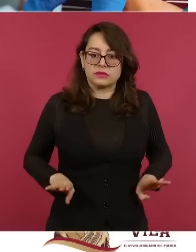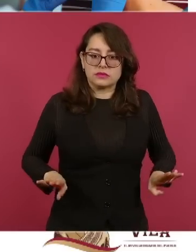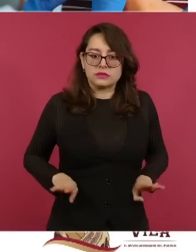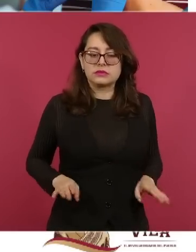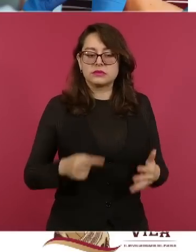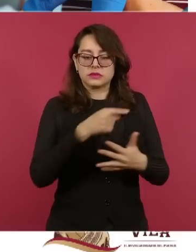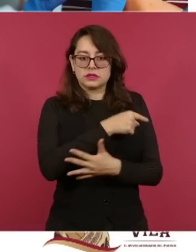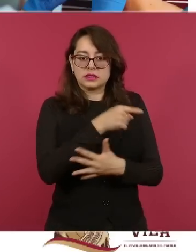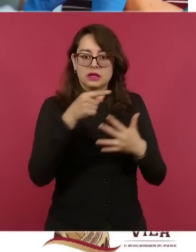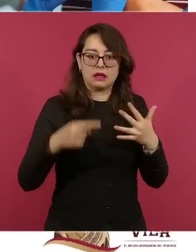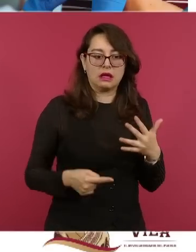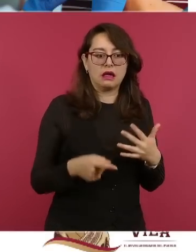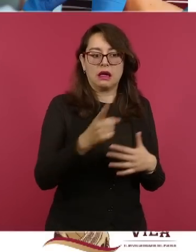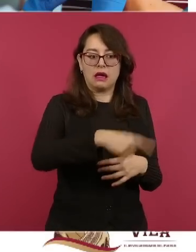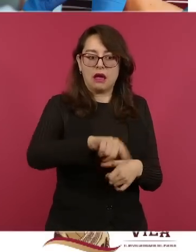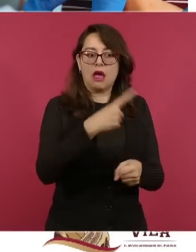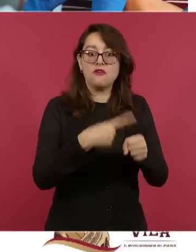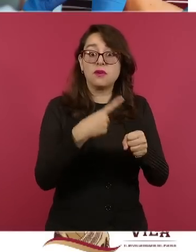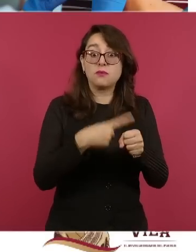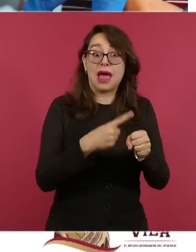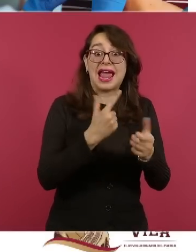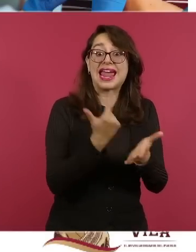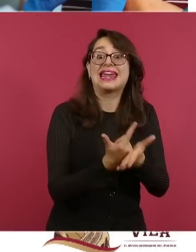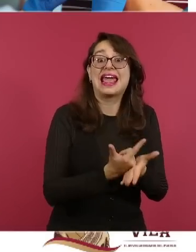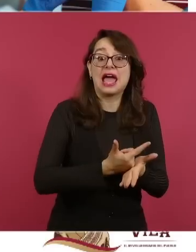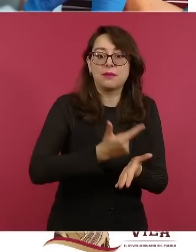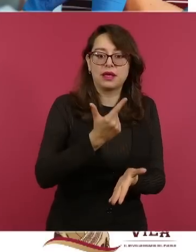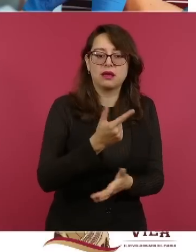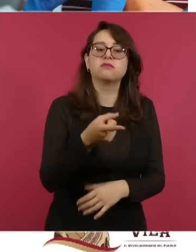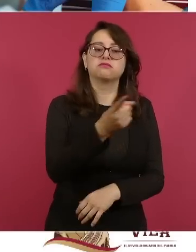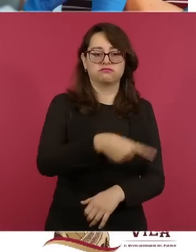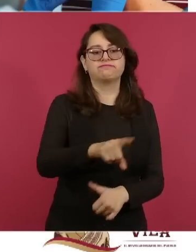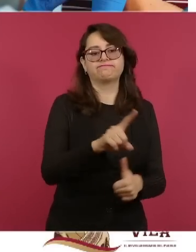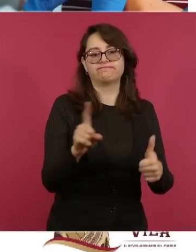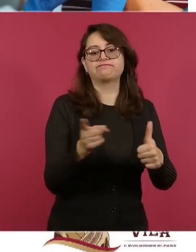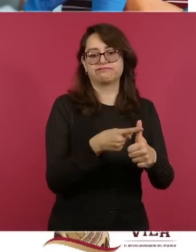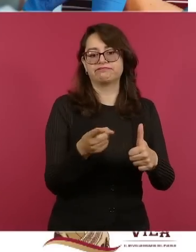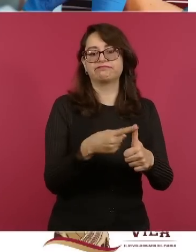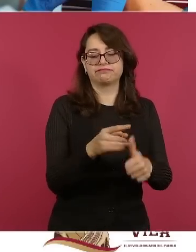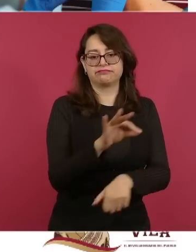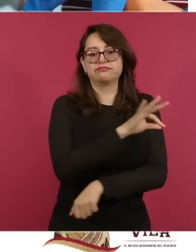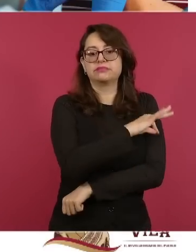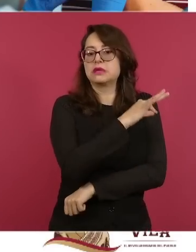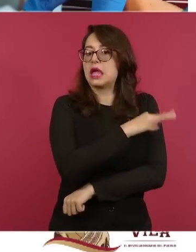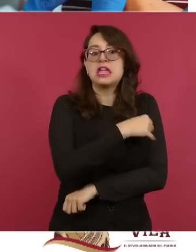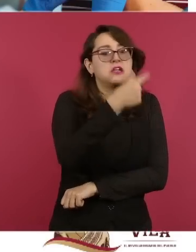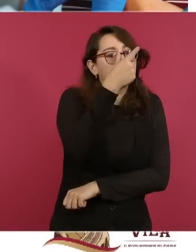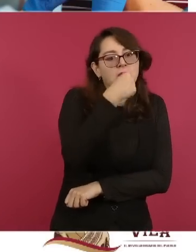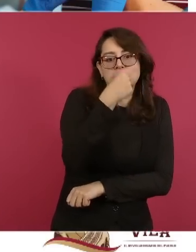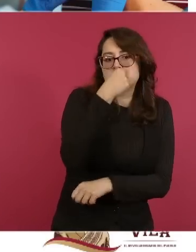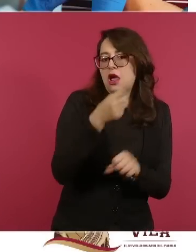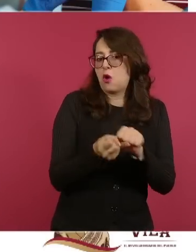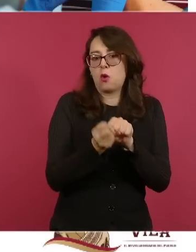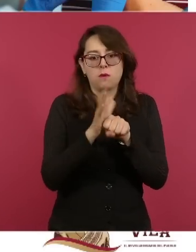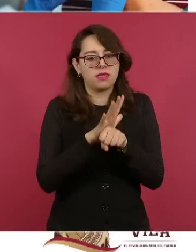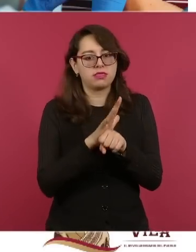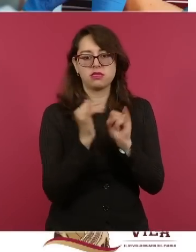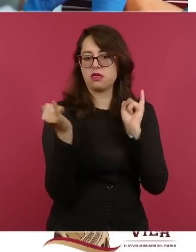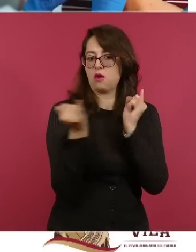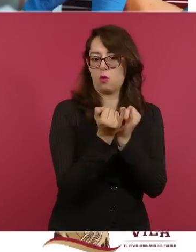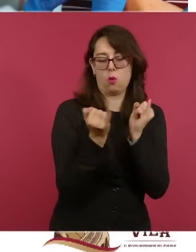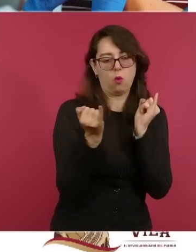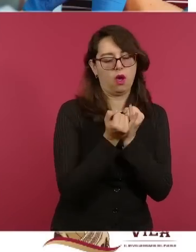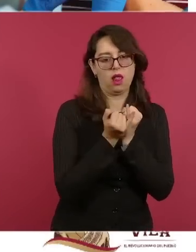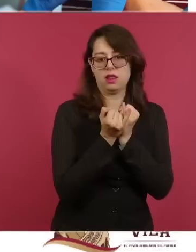individuales tienen mayor riesgo de complicaciones y las vacunas, tanto en influenza como en COVID, han demostrado su